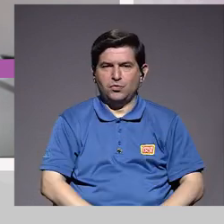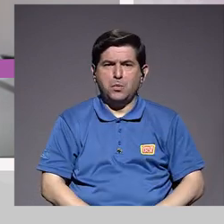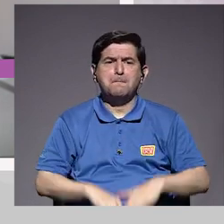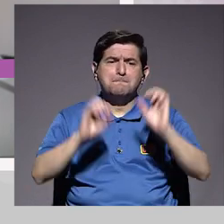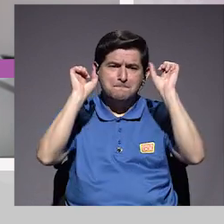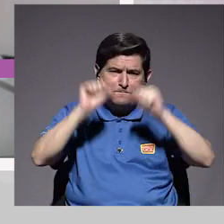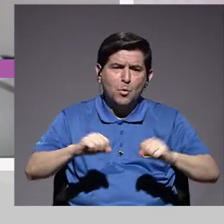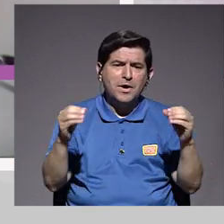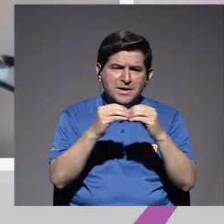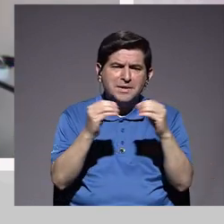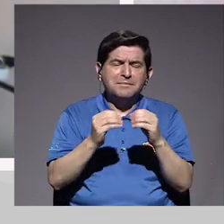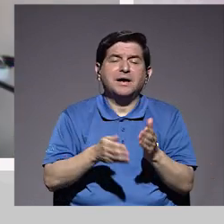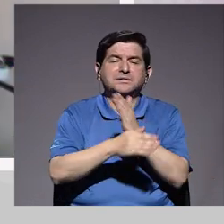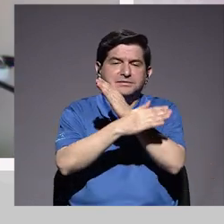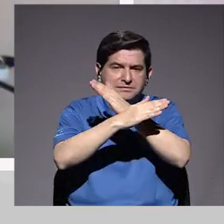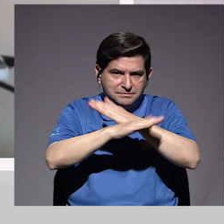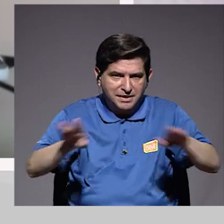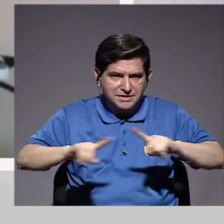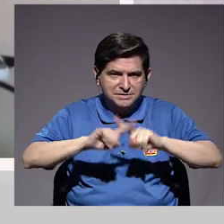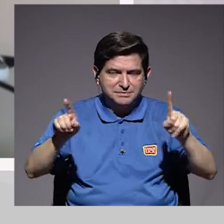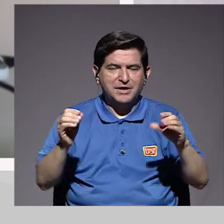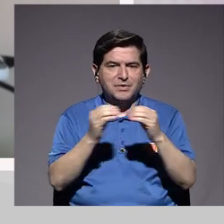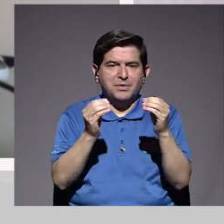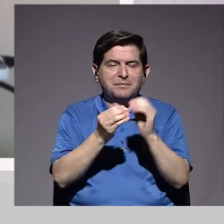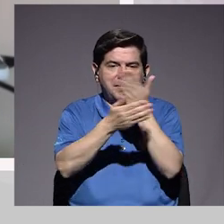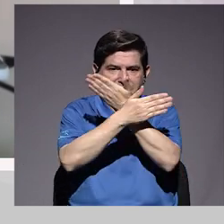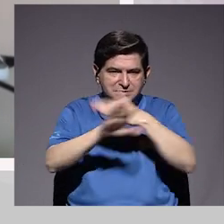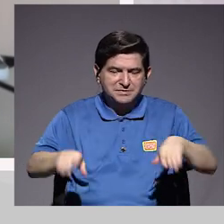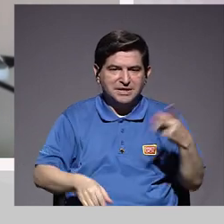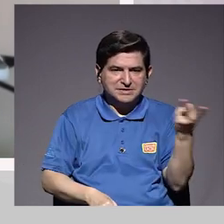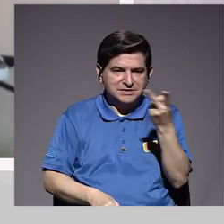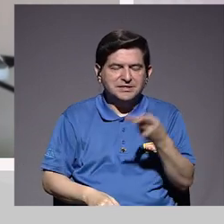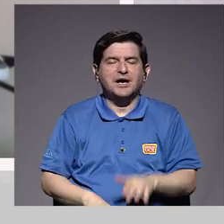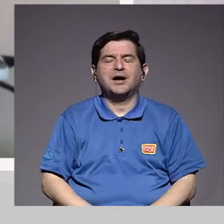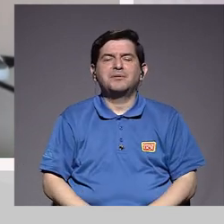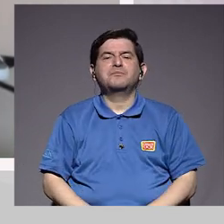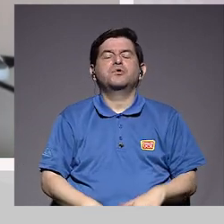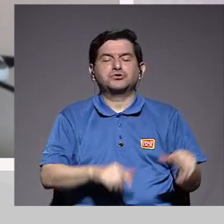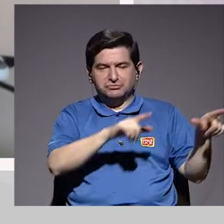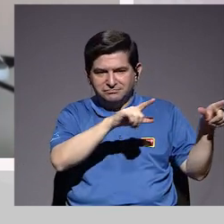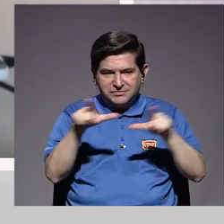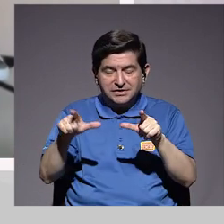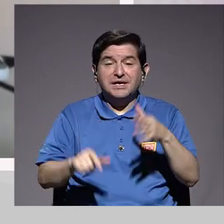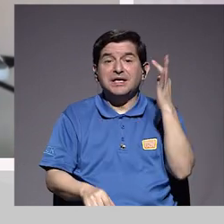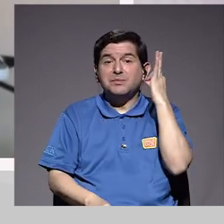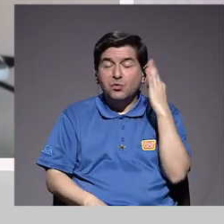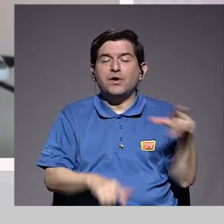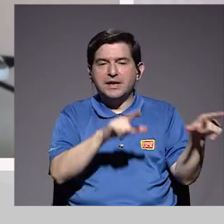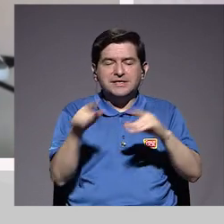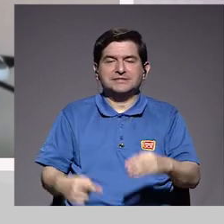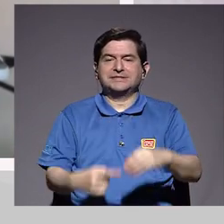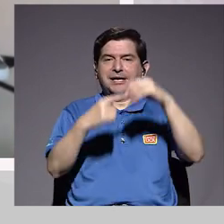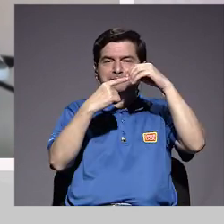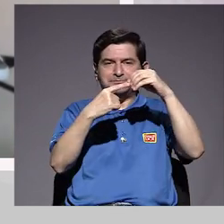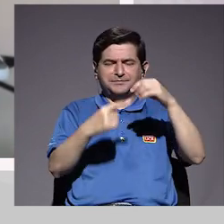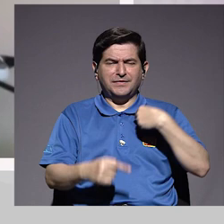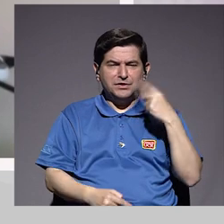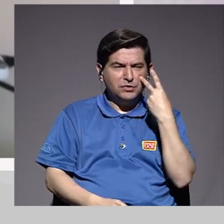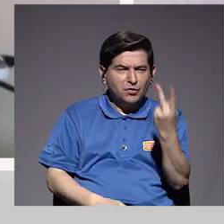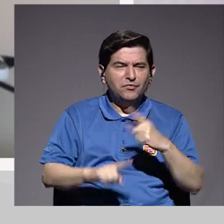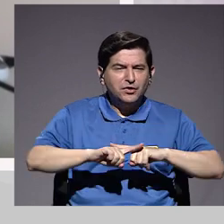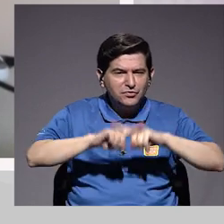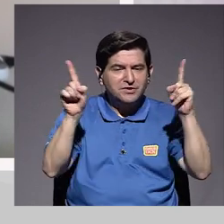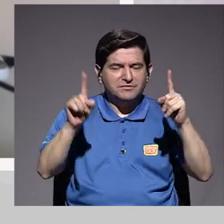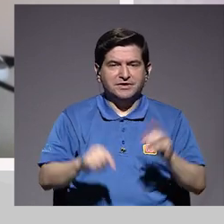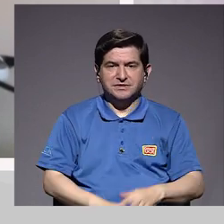paz, genera más paz si ambos están dispuestos y, sobre todo, si la mujer está dispuesta porque ahí es donde yo veo la gran diferencia. Si la mujer